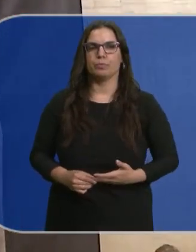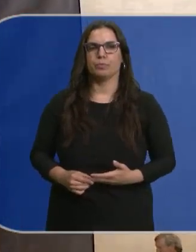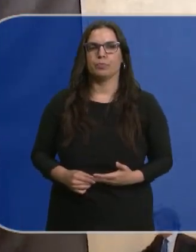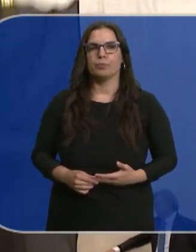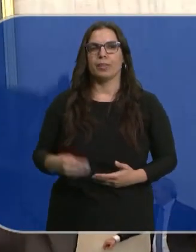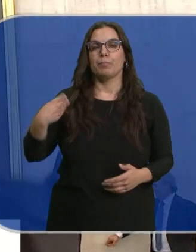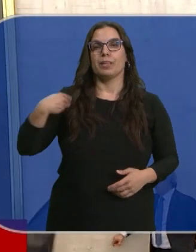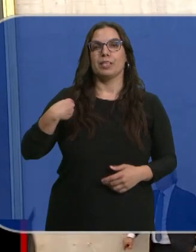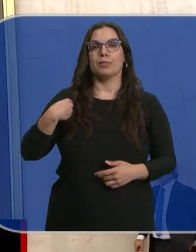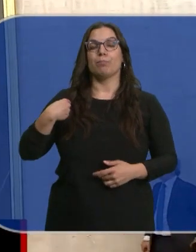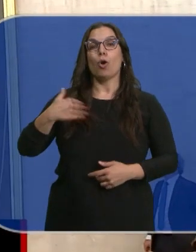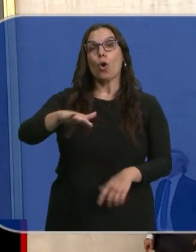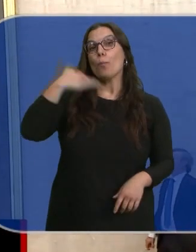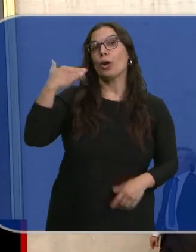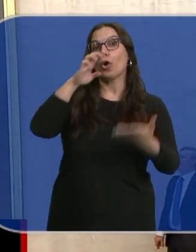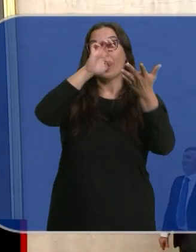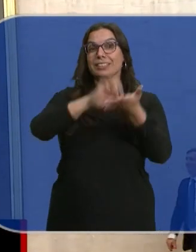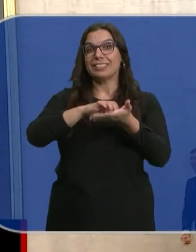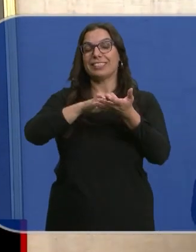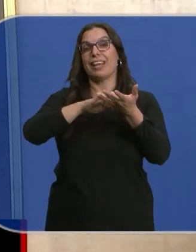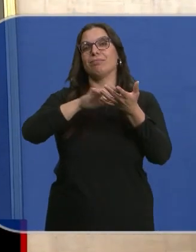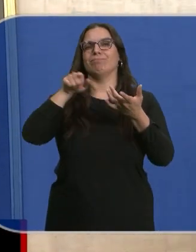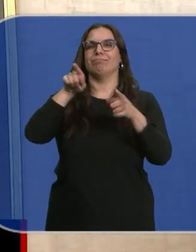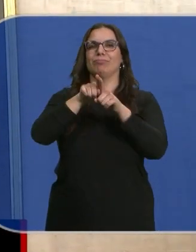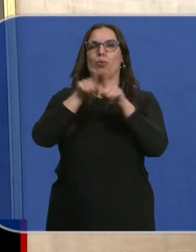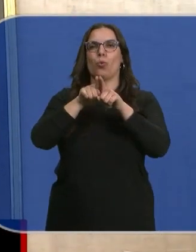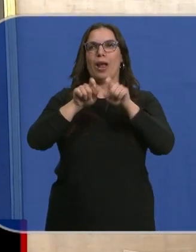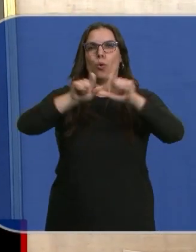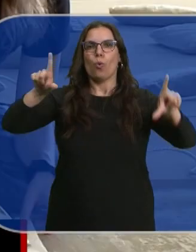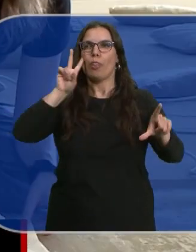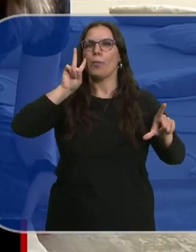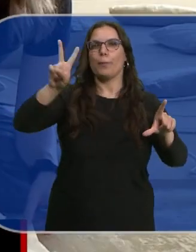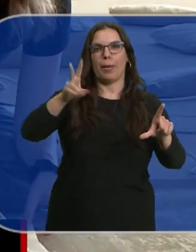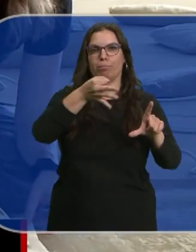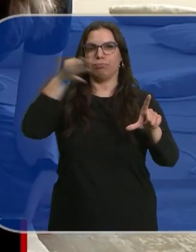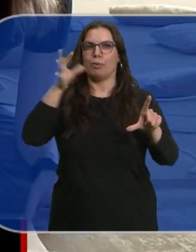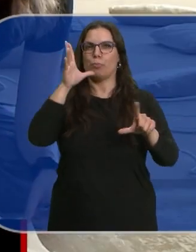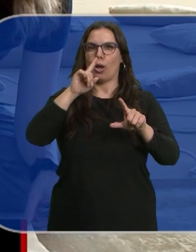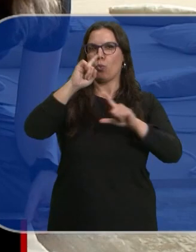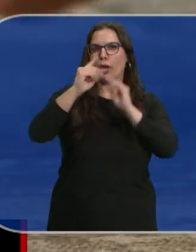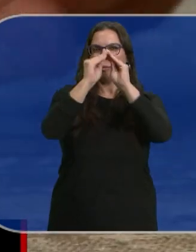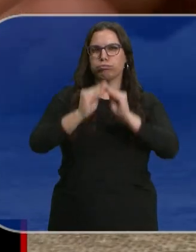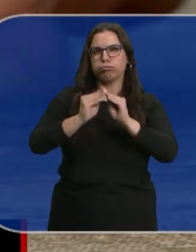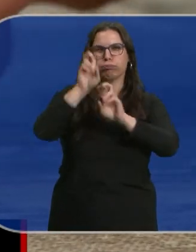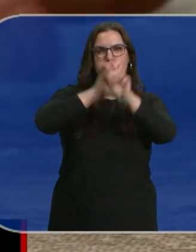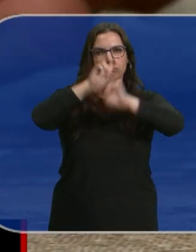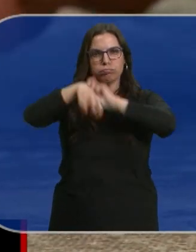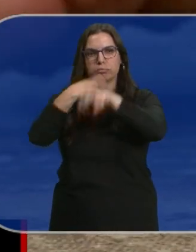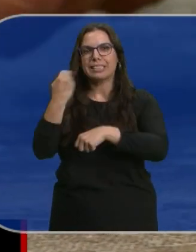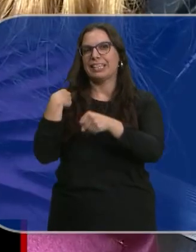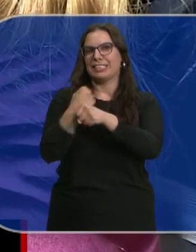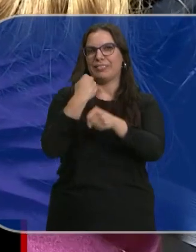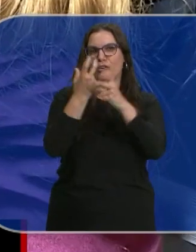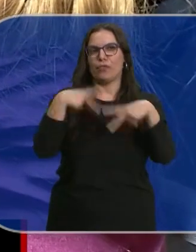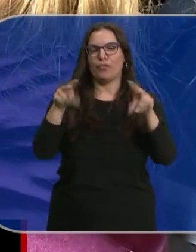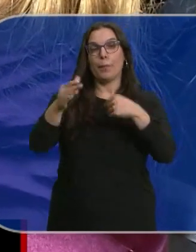Los comuneros de Castilla ya lucen en todo su esplendor. Llevaba un año restaurándose y ahora se expondrá en la sede de las Cortes. Los trabajos han finalizado.